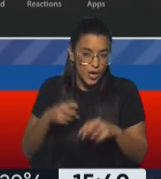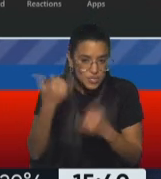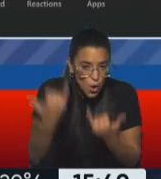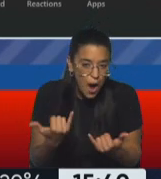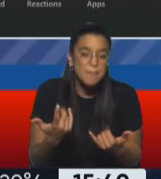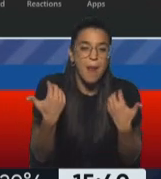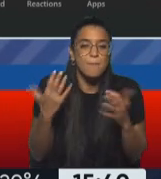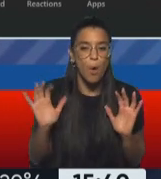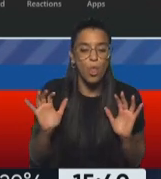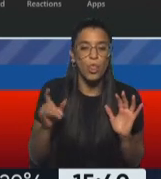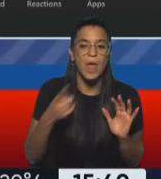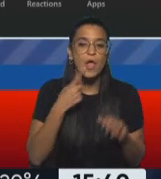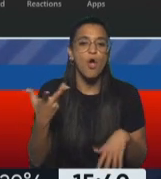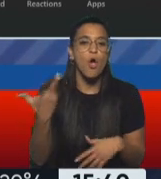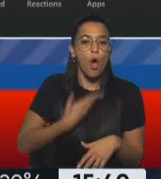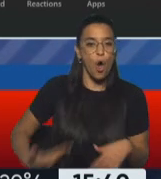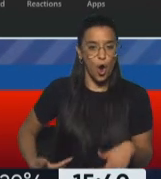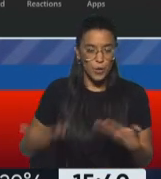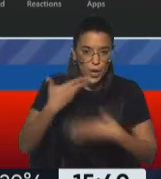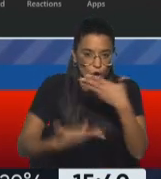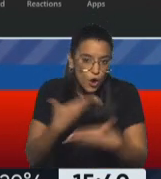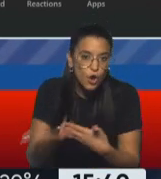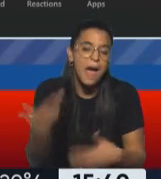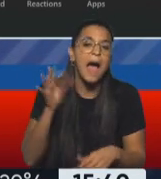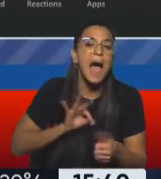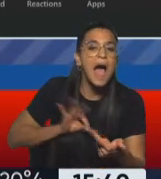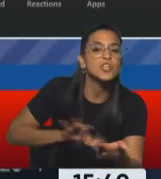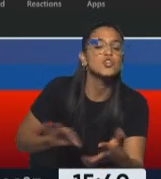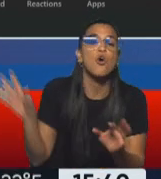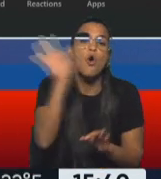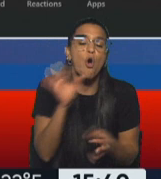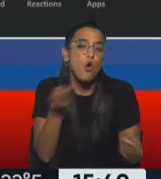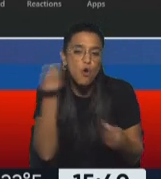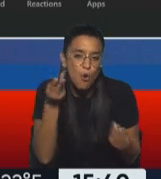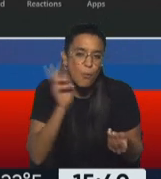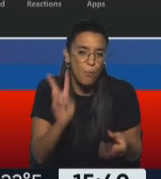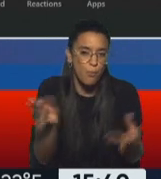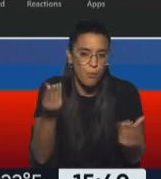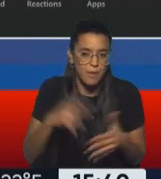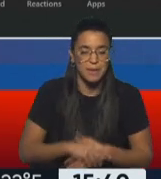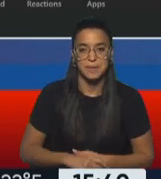para permitir la gobernabilidad en los próximos años? ¿Cómo ve eso?